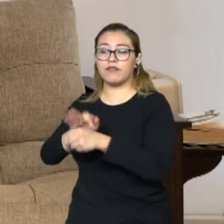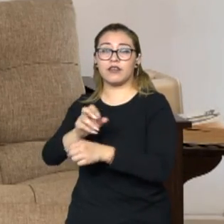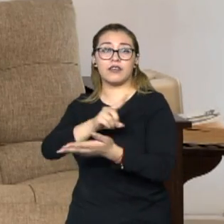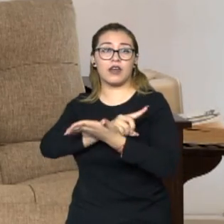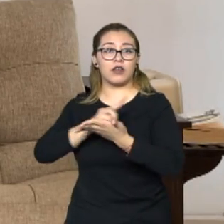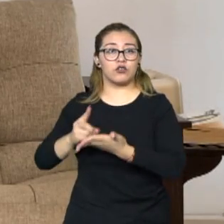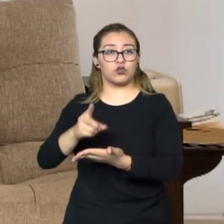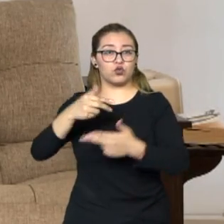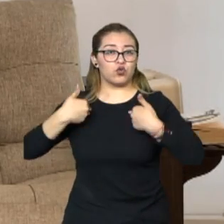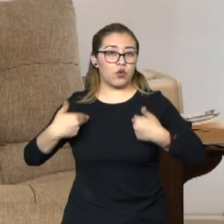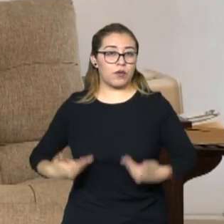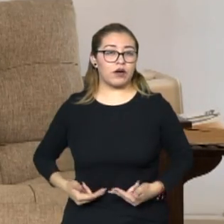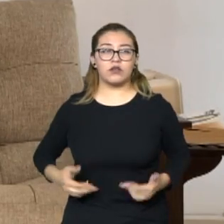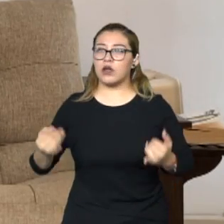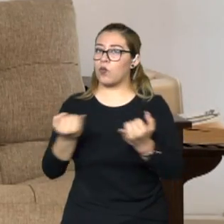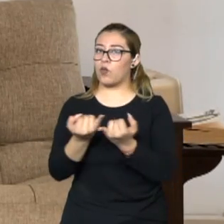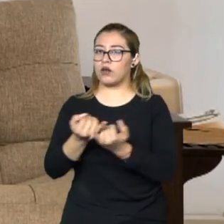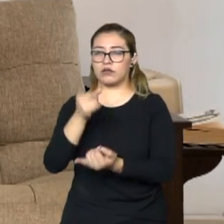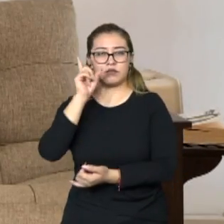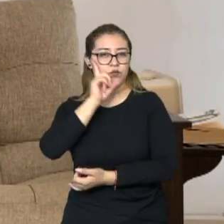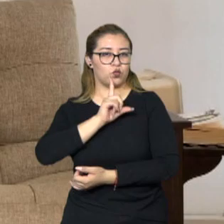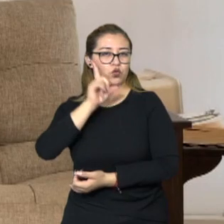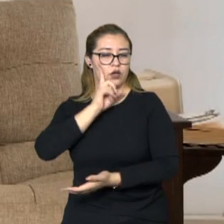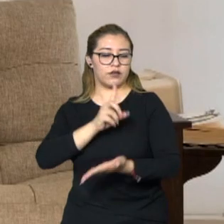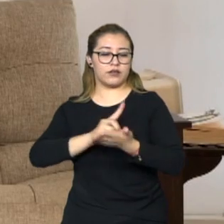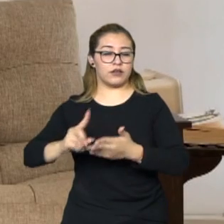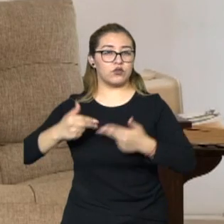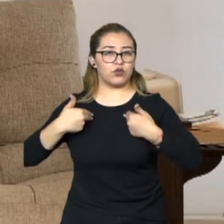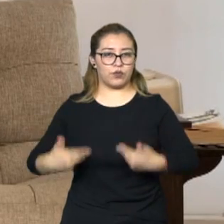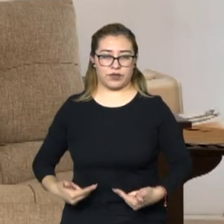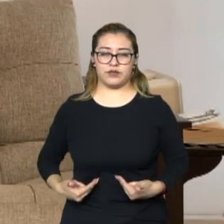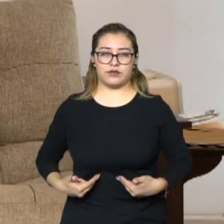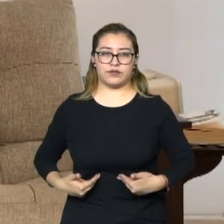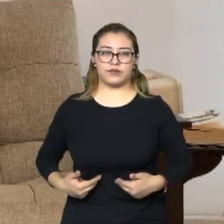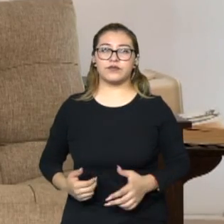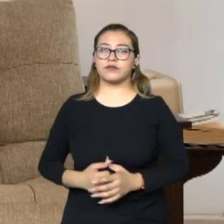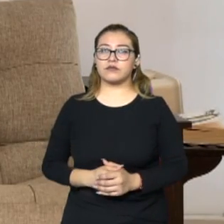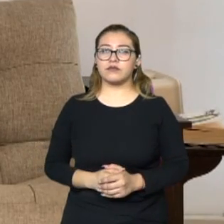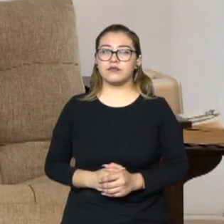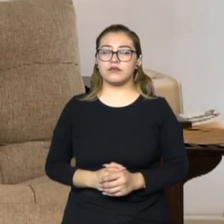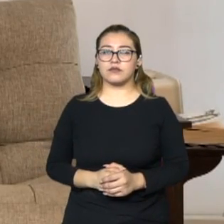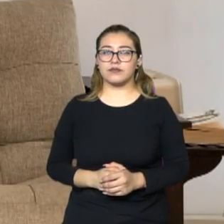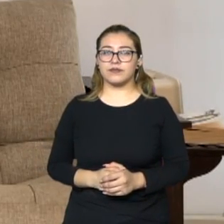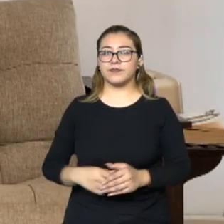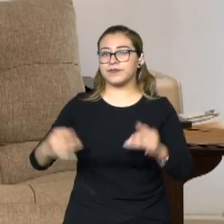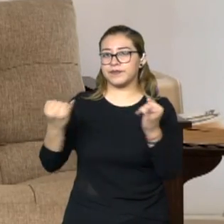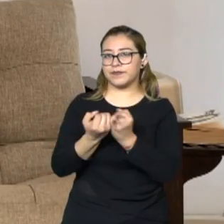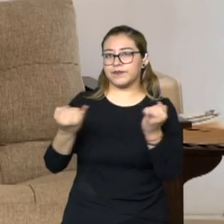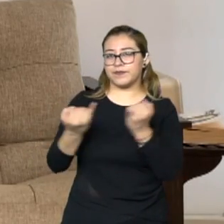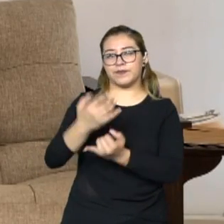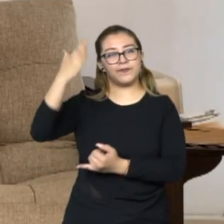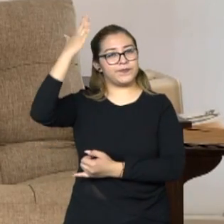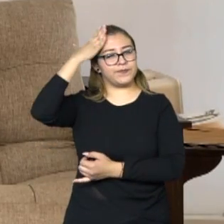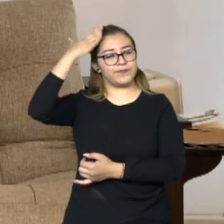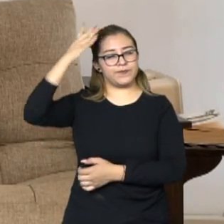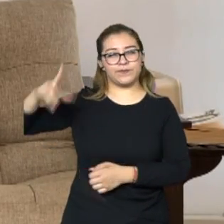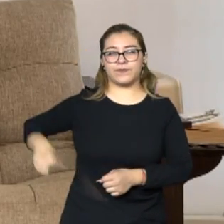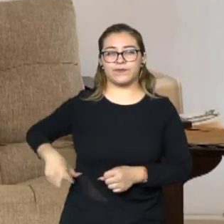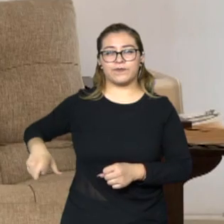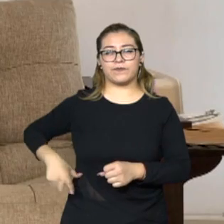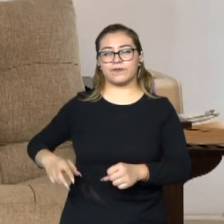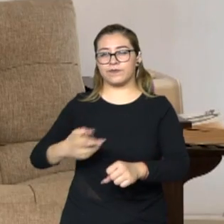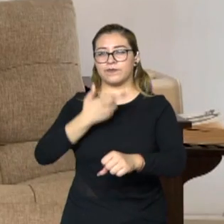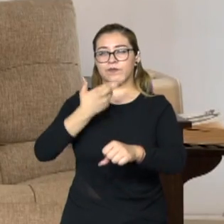de los derechos humanos de las mujeres. Podemos ver también en el Ejecutivo del Estado a